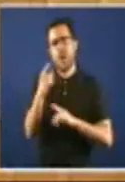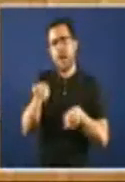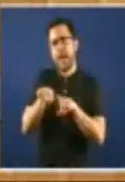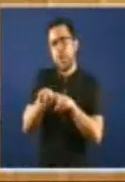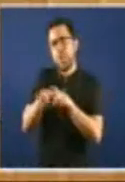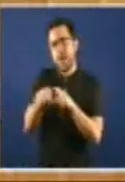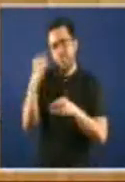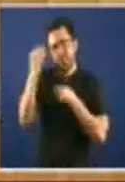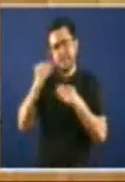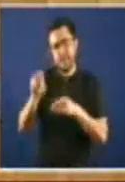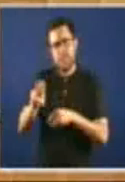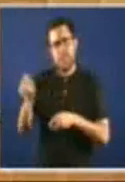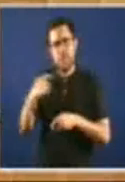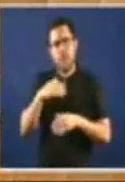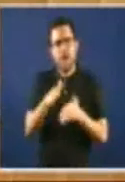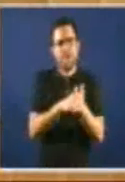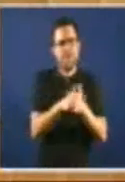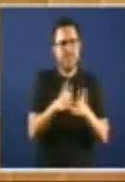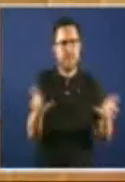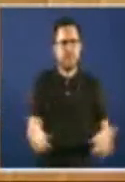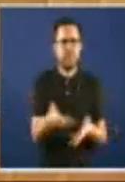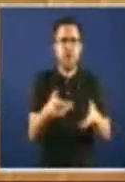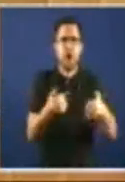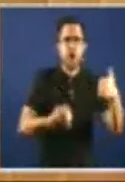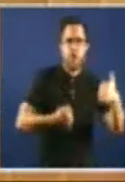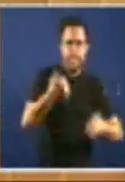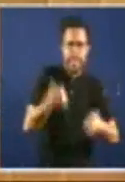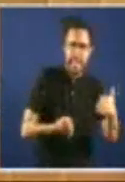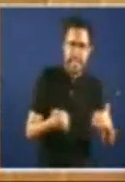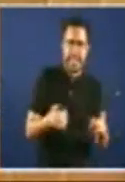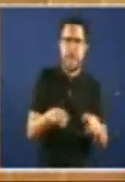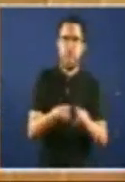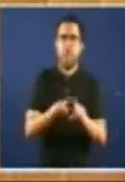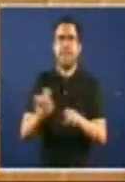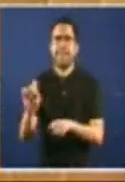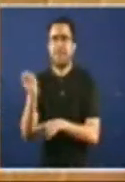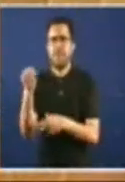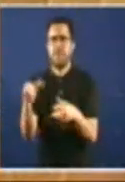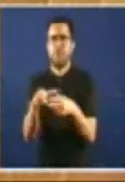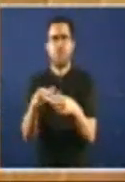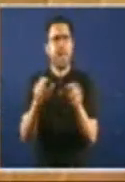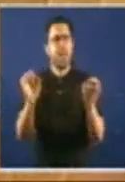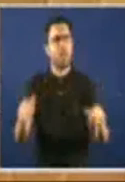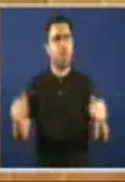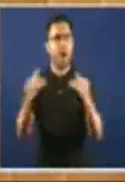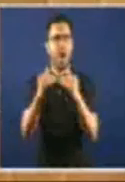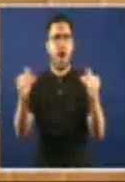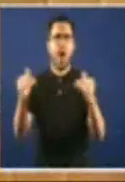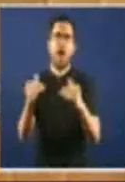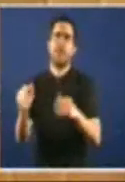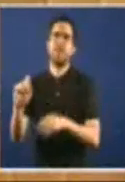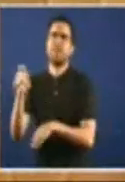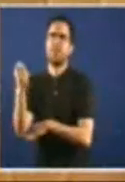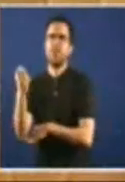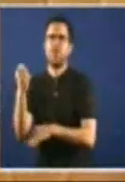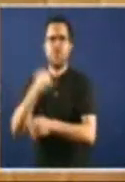competencia Fomentar a cultura de cotriunfo social E igual o triunfo económico E en definitiva Fomentar o pensamento